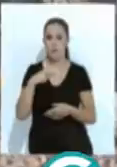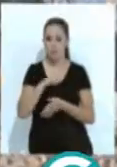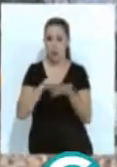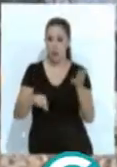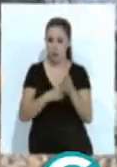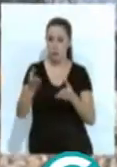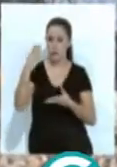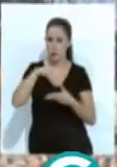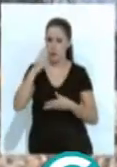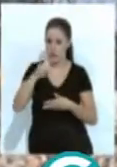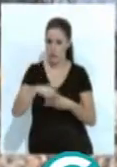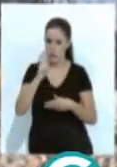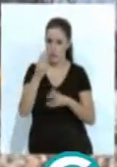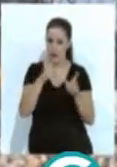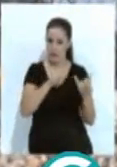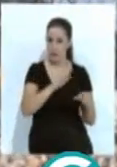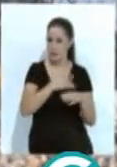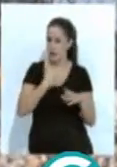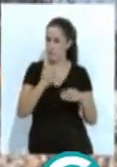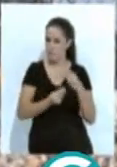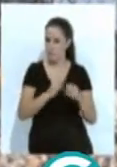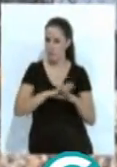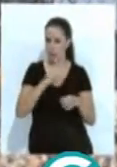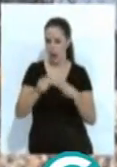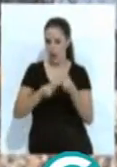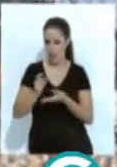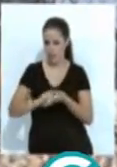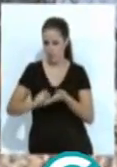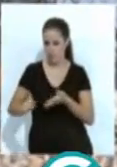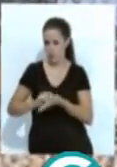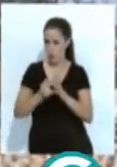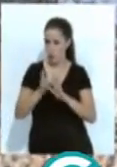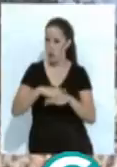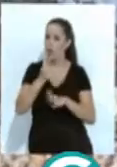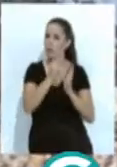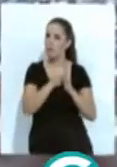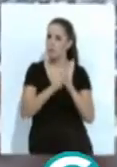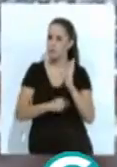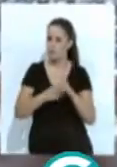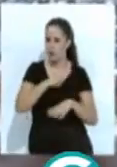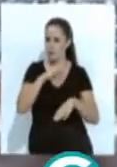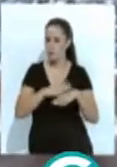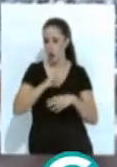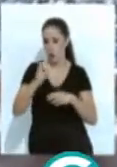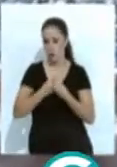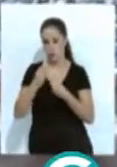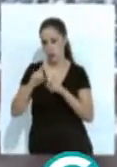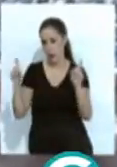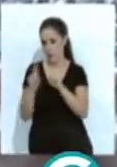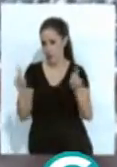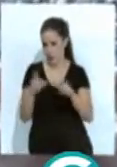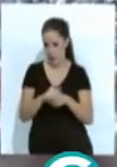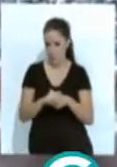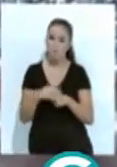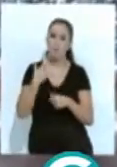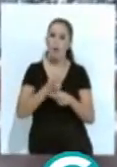incluía una primera fase ya culminada para la redacción de proyectos y las tramitaciones implícitas con otras administraciones y empresas, como